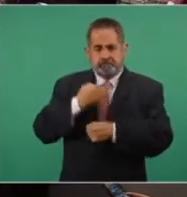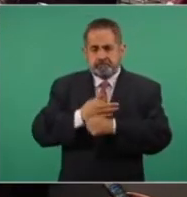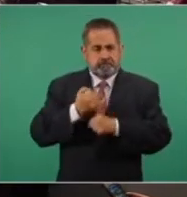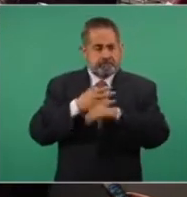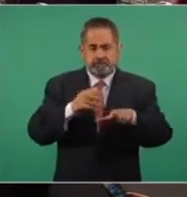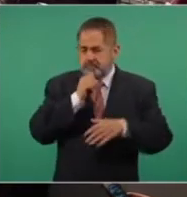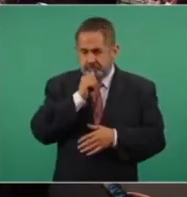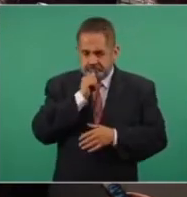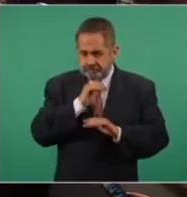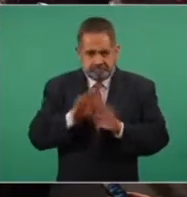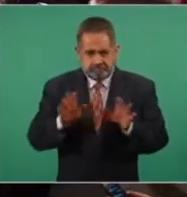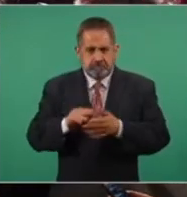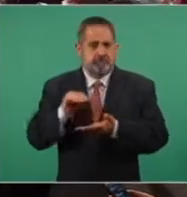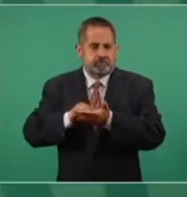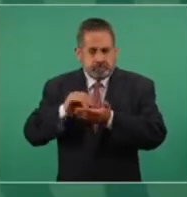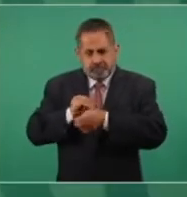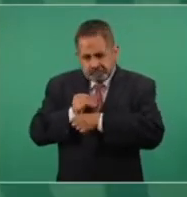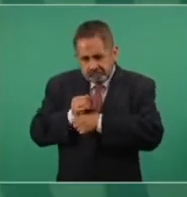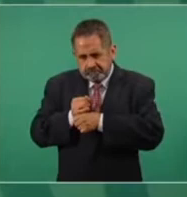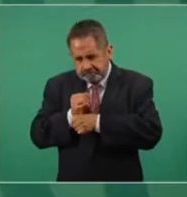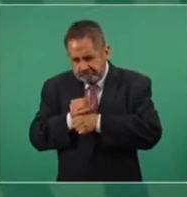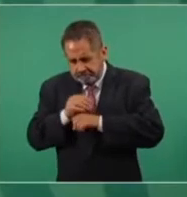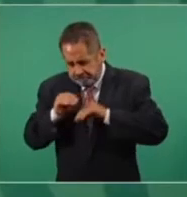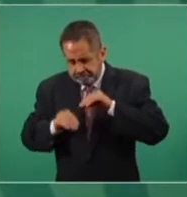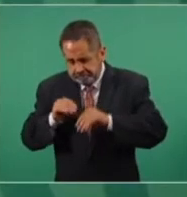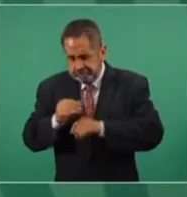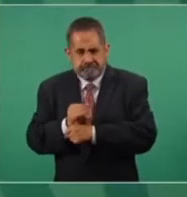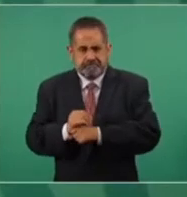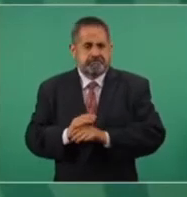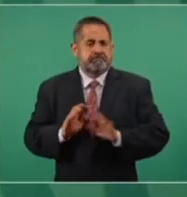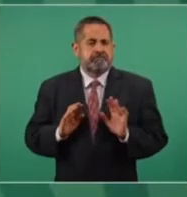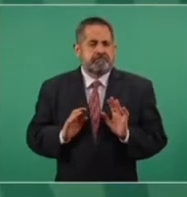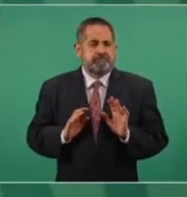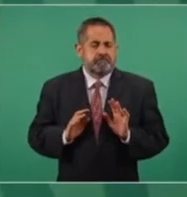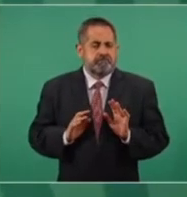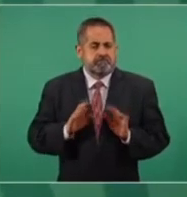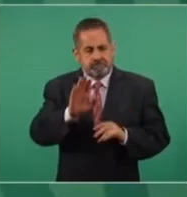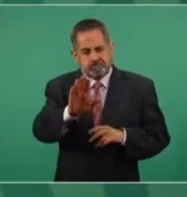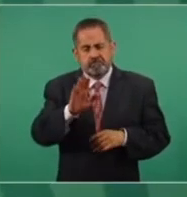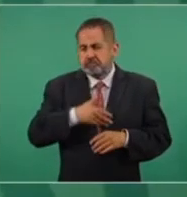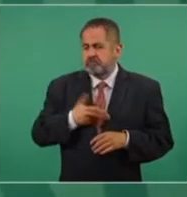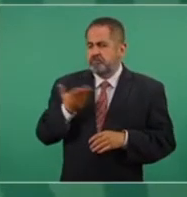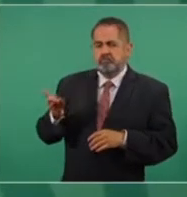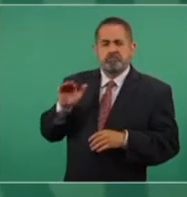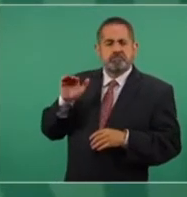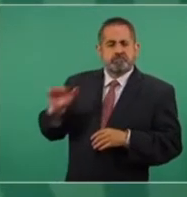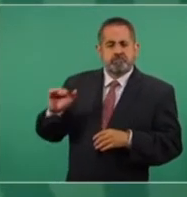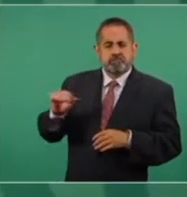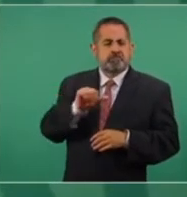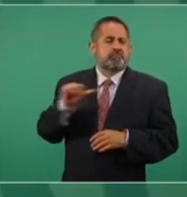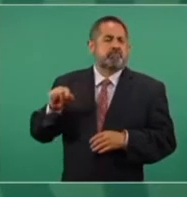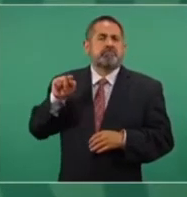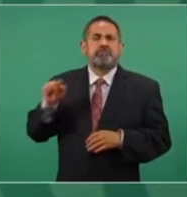está investigando. Le vamos a pedir a